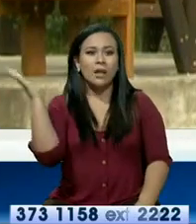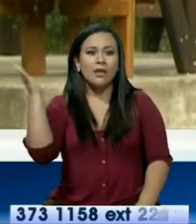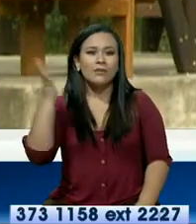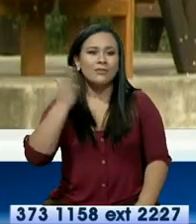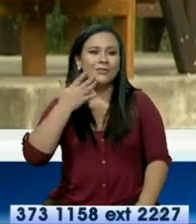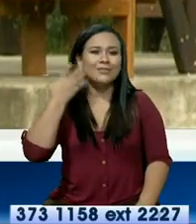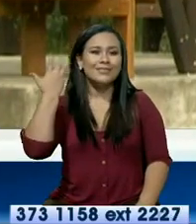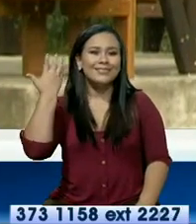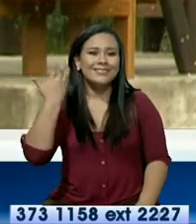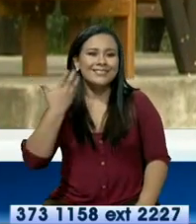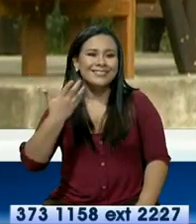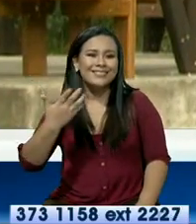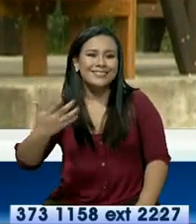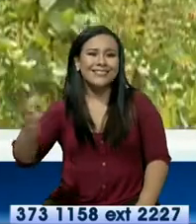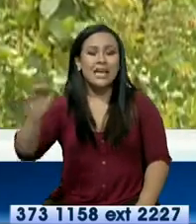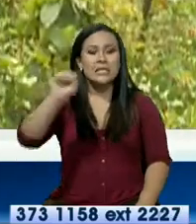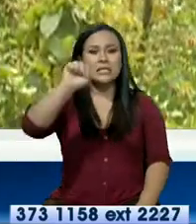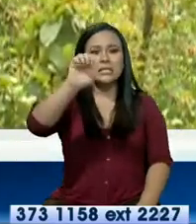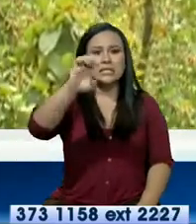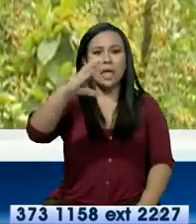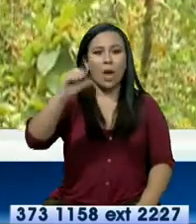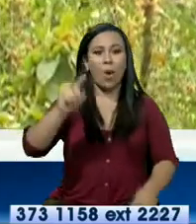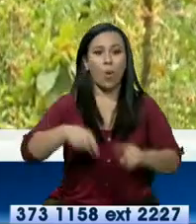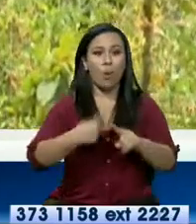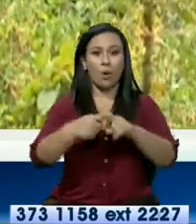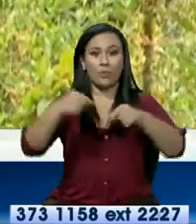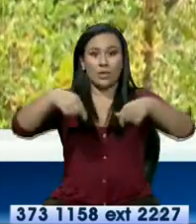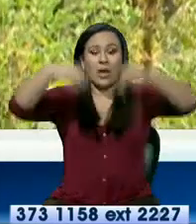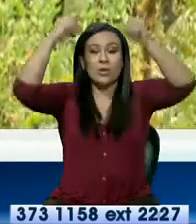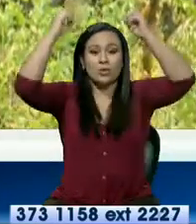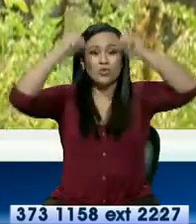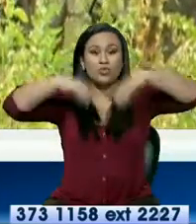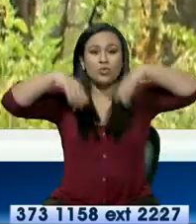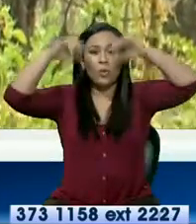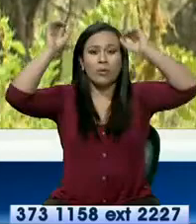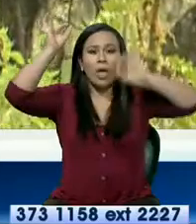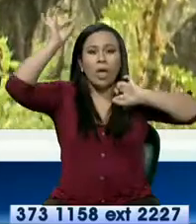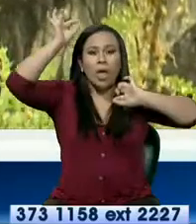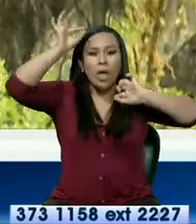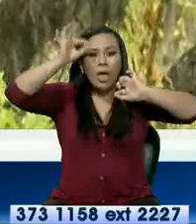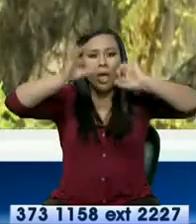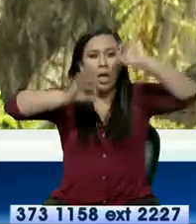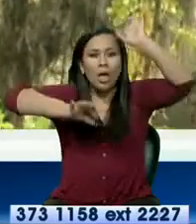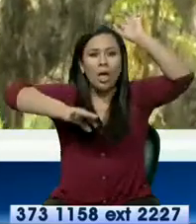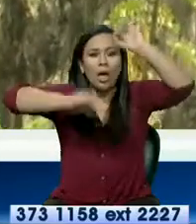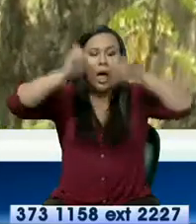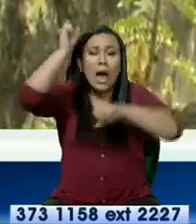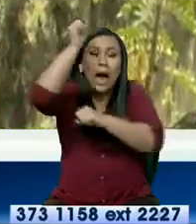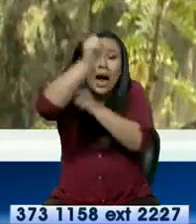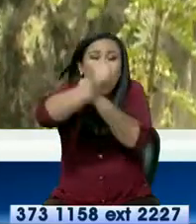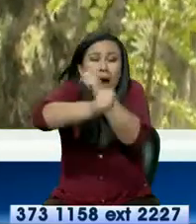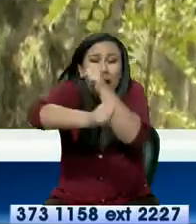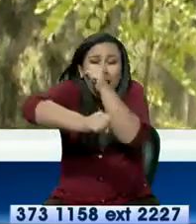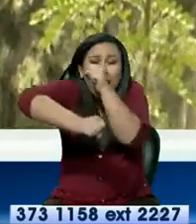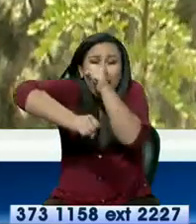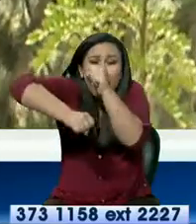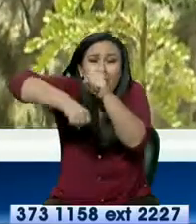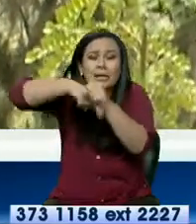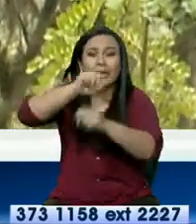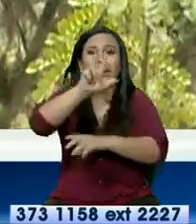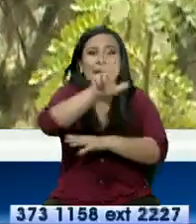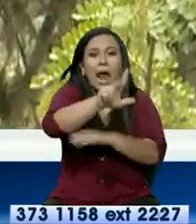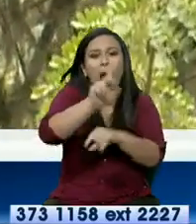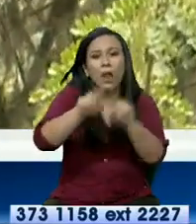y es un bosque seco. ¿Cuánto llueve aquí? 500 milímetros de lluvia al año. Su temperatura, 3 y 34